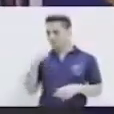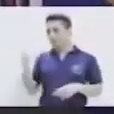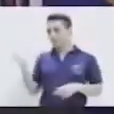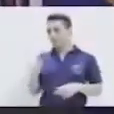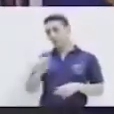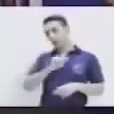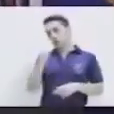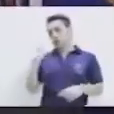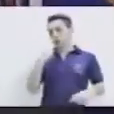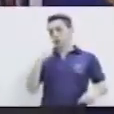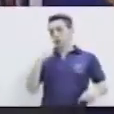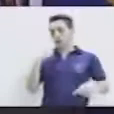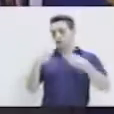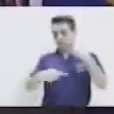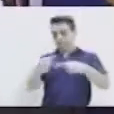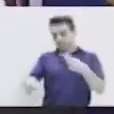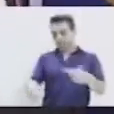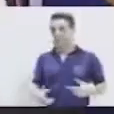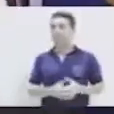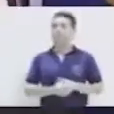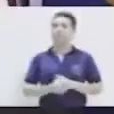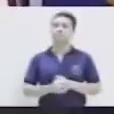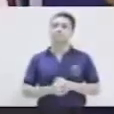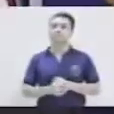este es otro trabalenguas muy conocido.